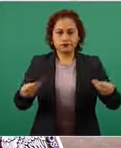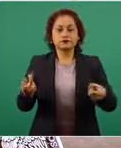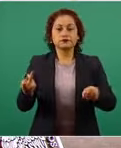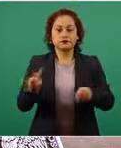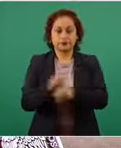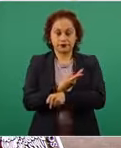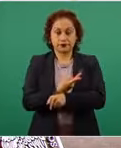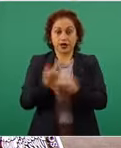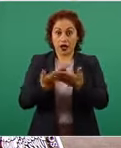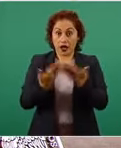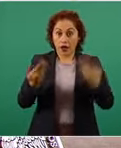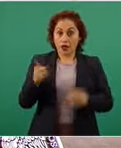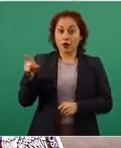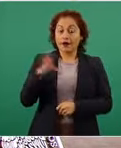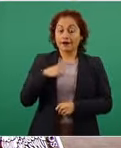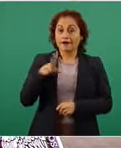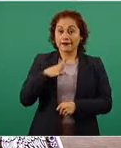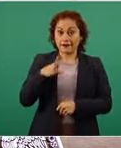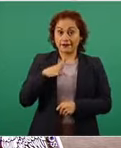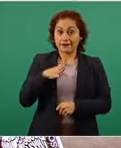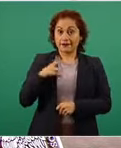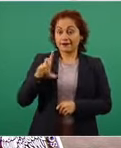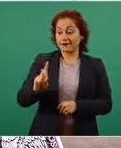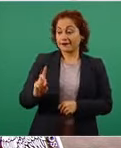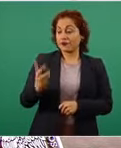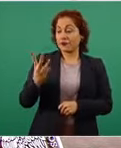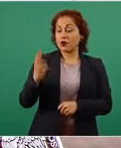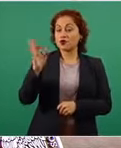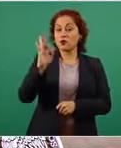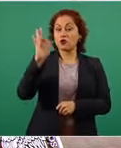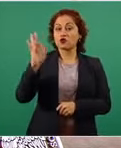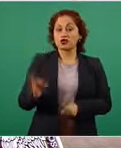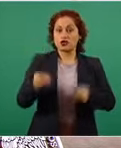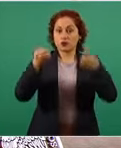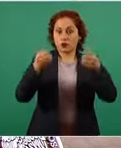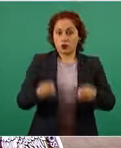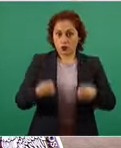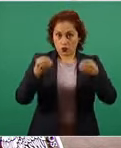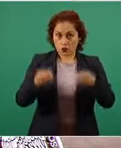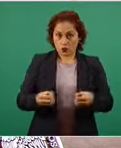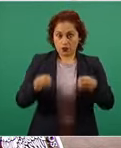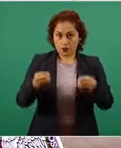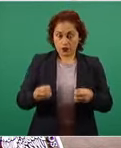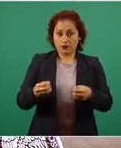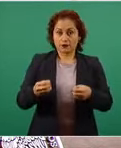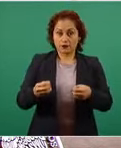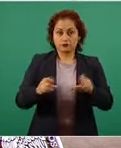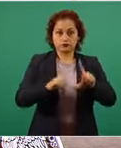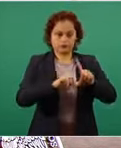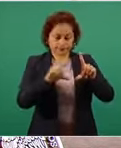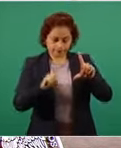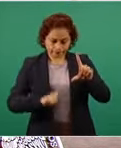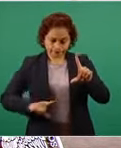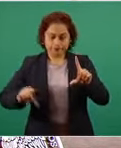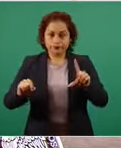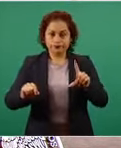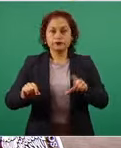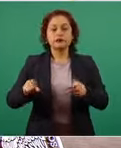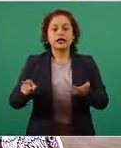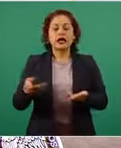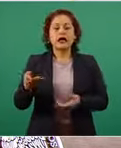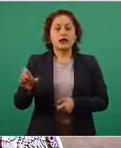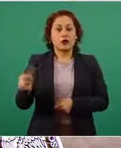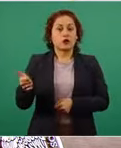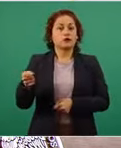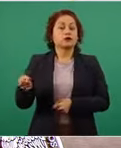una ocupación de 34 por ciento de las camas, en general de las camas disponibles, tanto